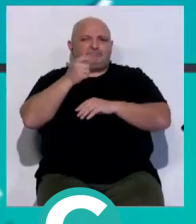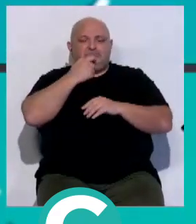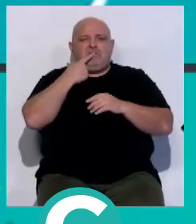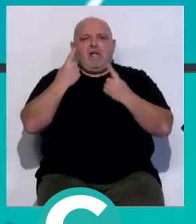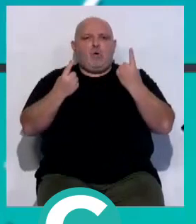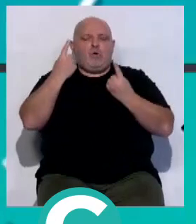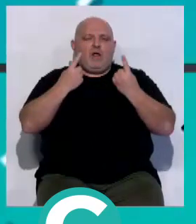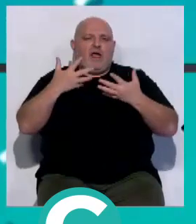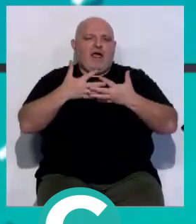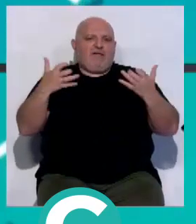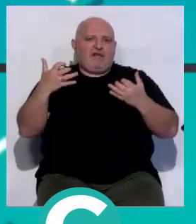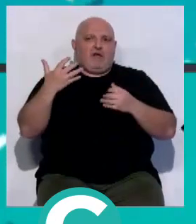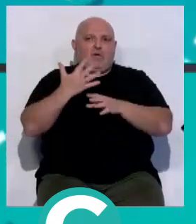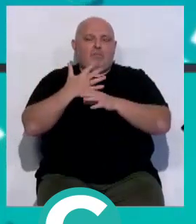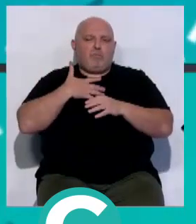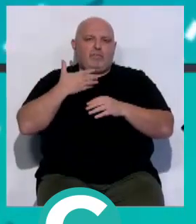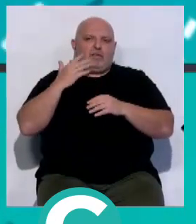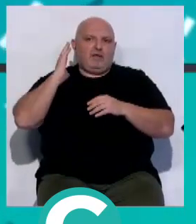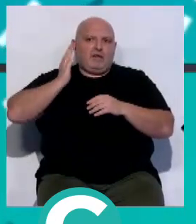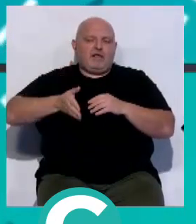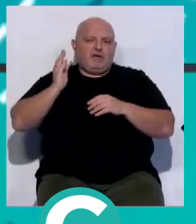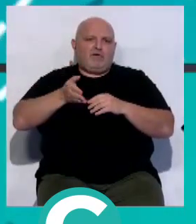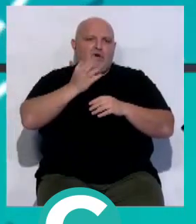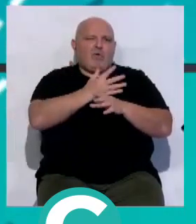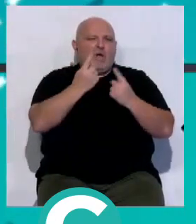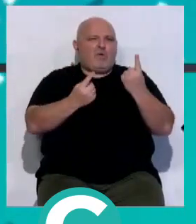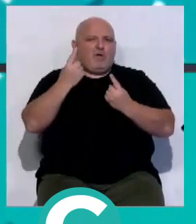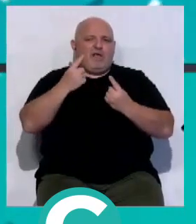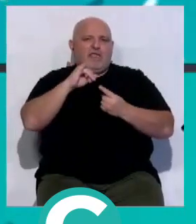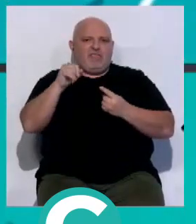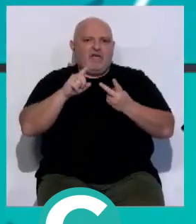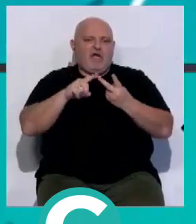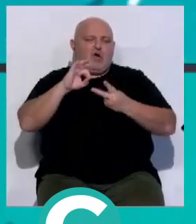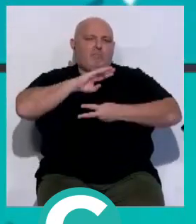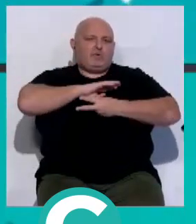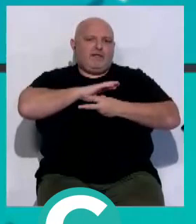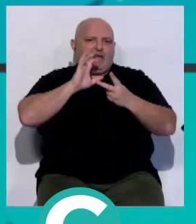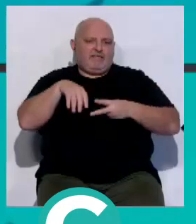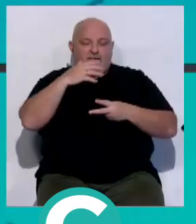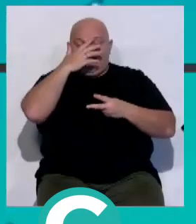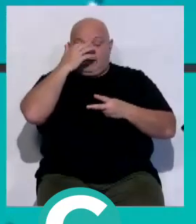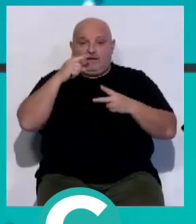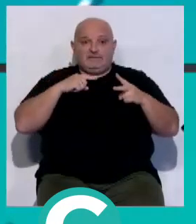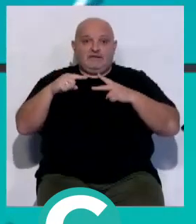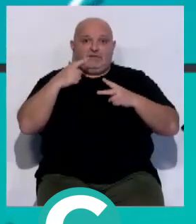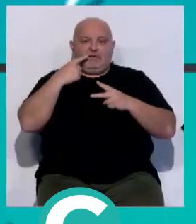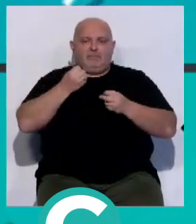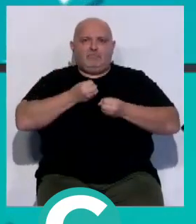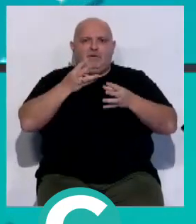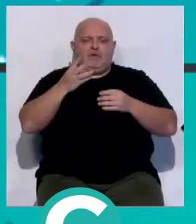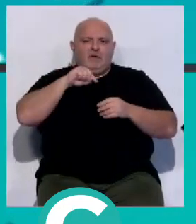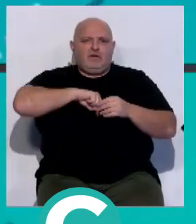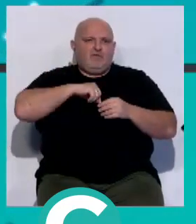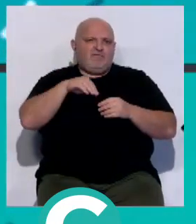incidencias de gravedad que podrían suponer graves sanciones a jugadores como Iza Carcelen o Conan Ledesma. Sergio González se mostró